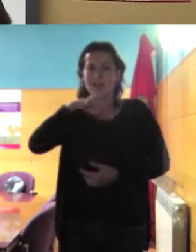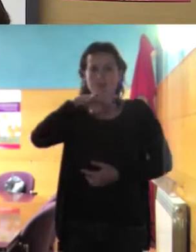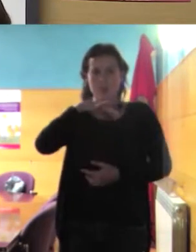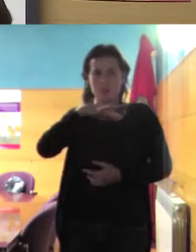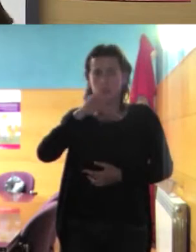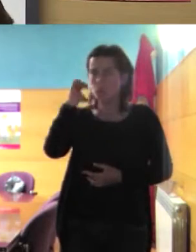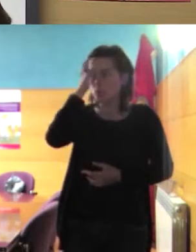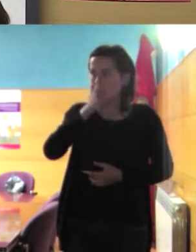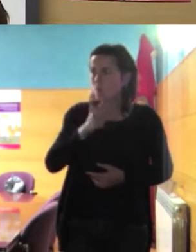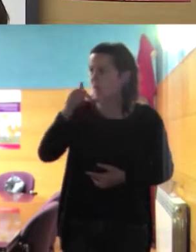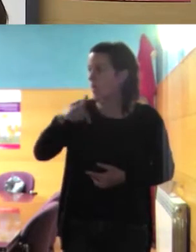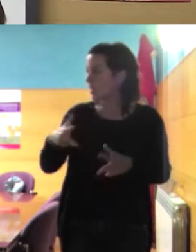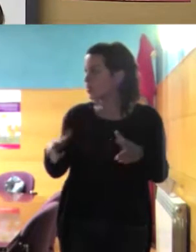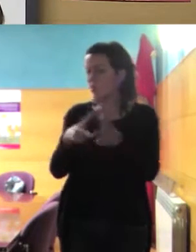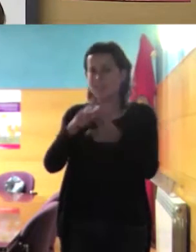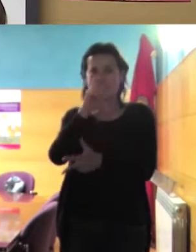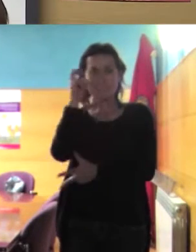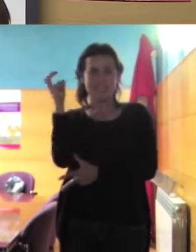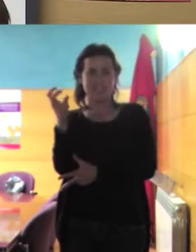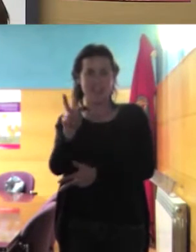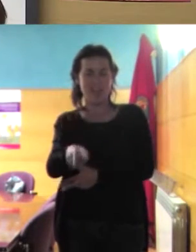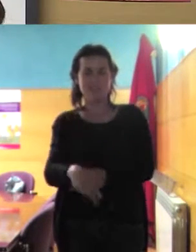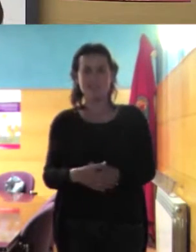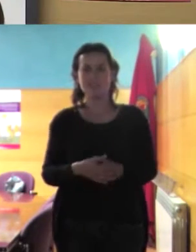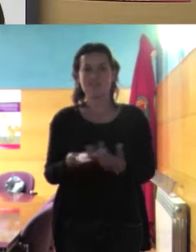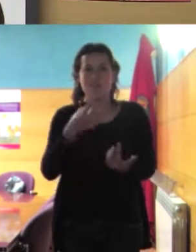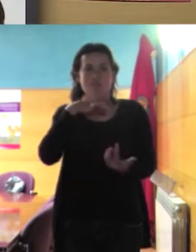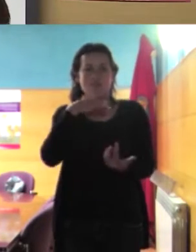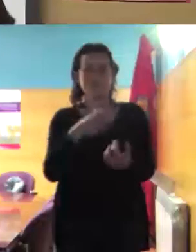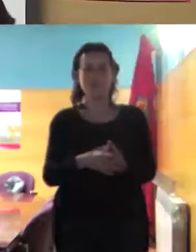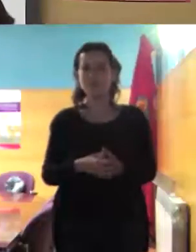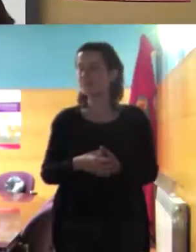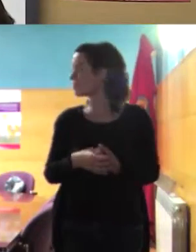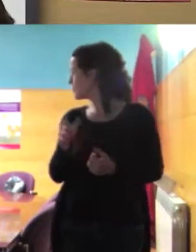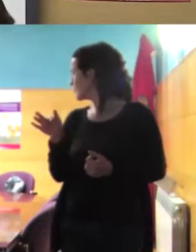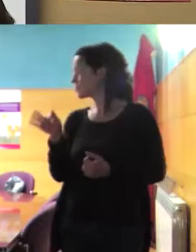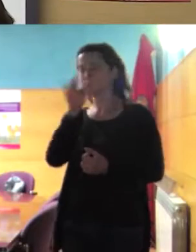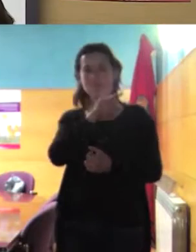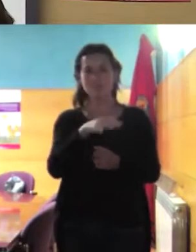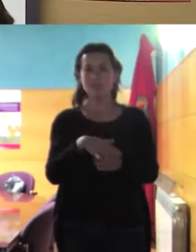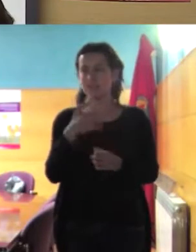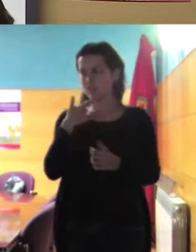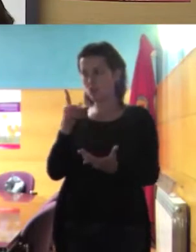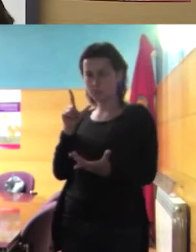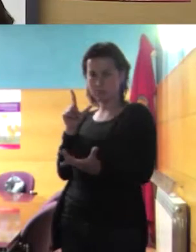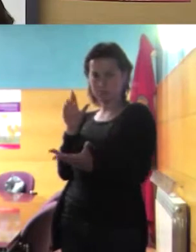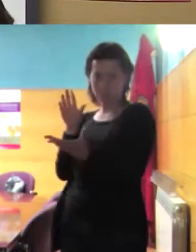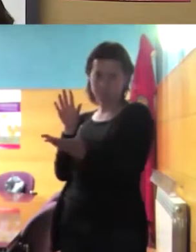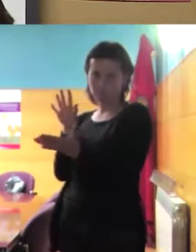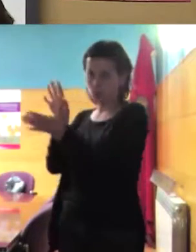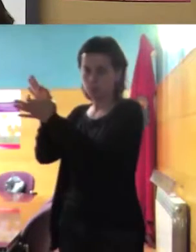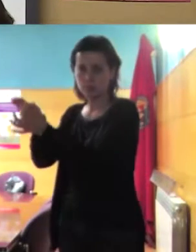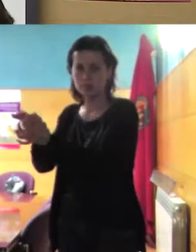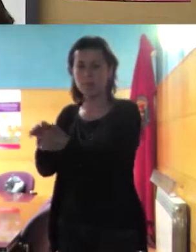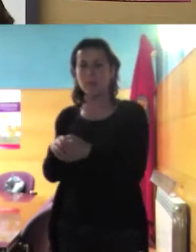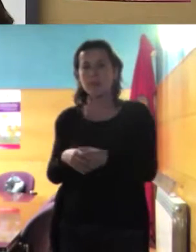que tenemos diversidad ¿no? Sí, sí Sí, sí Sí, algo de eso que comentas María sí, o sea eso la